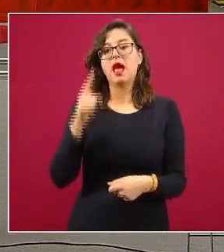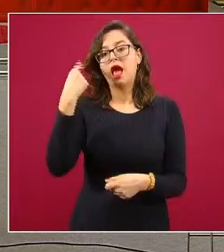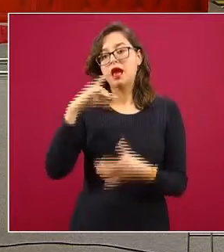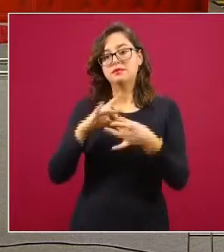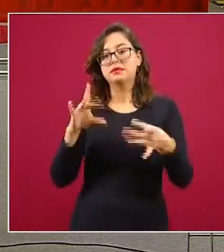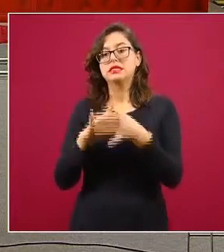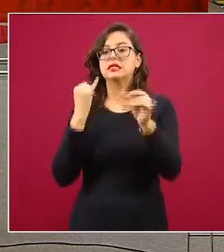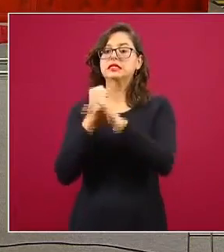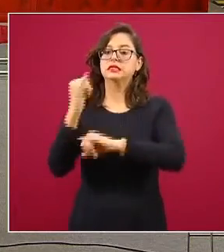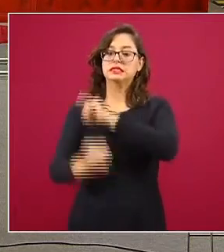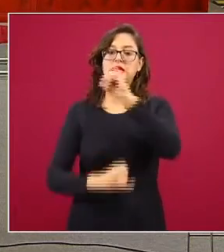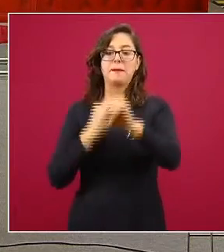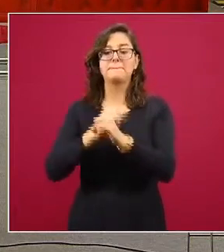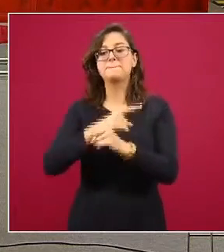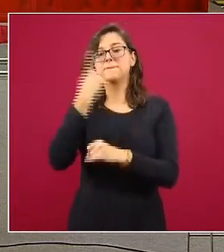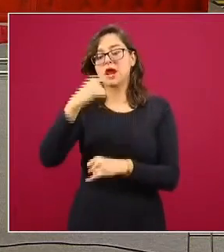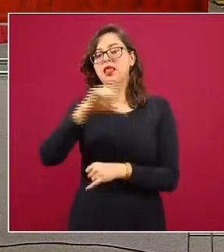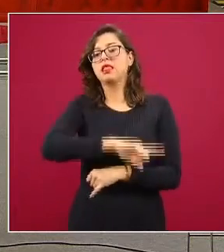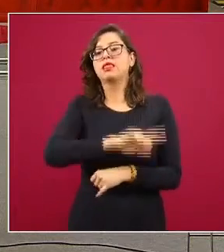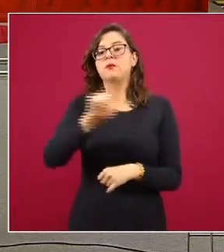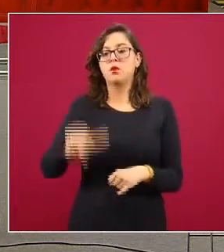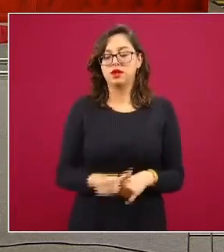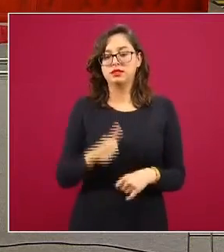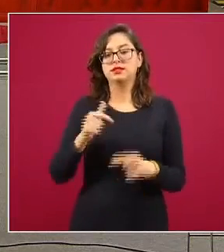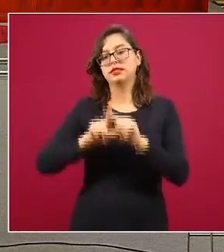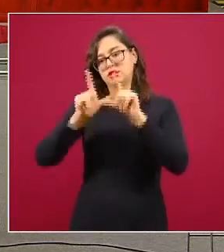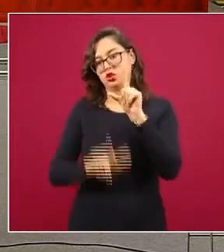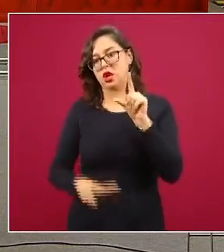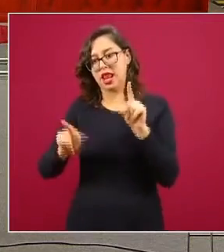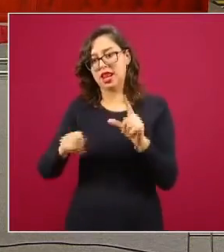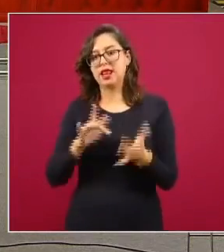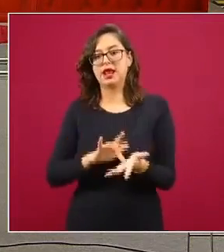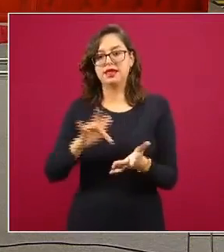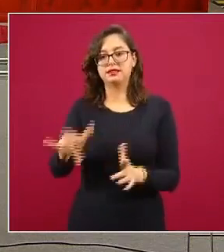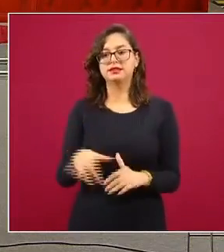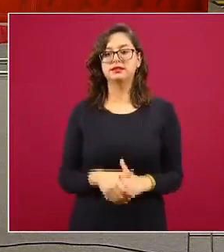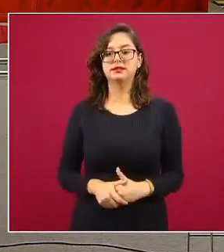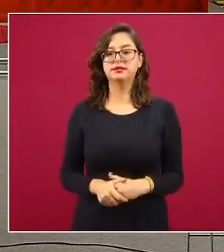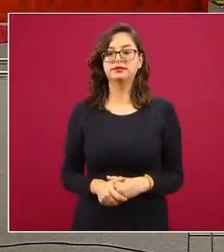perspectiva internacional para después pasar a la nacional. Muchas gracias.